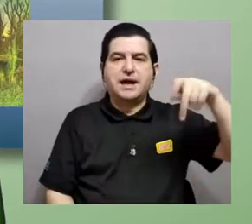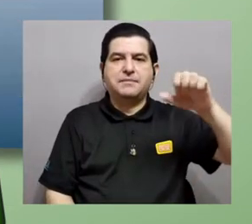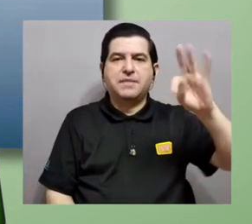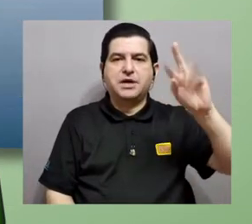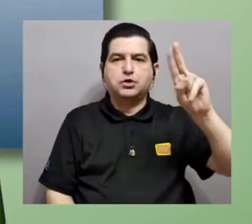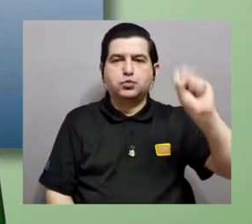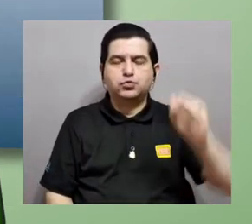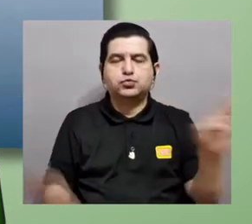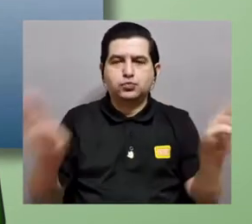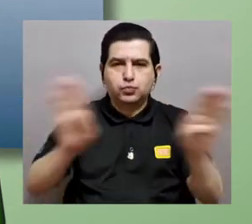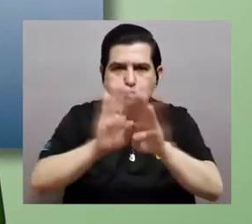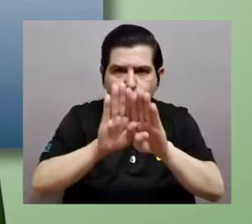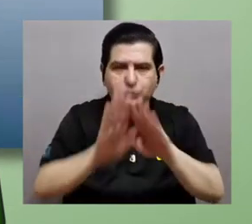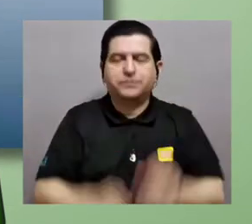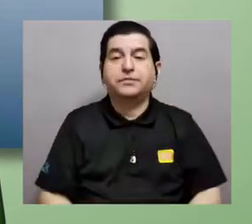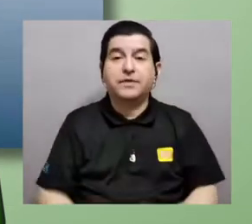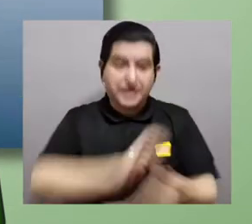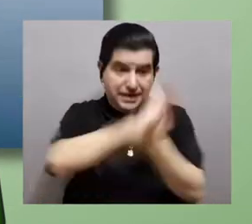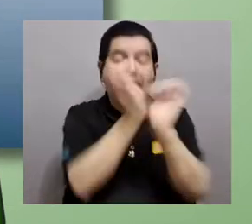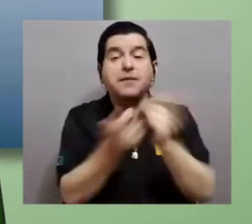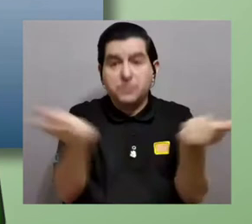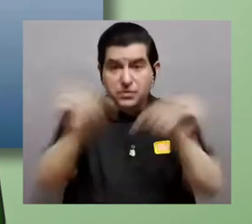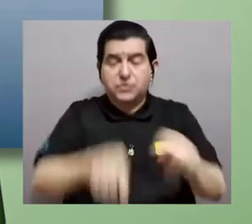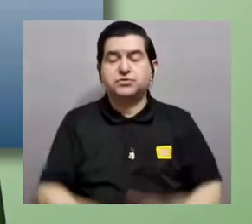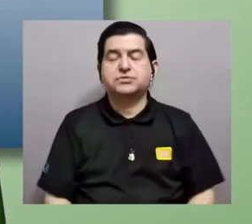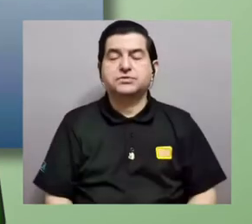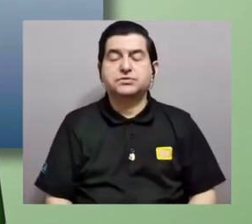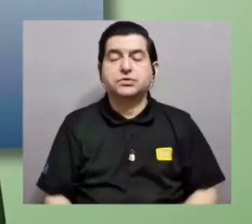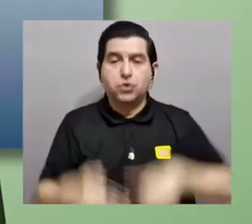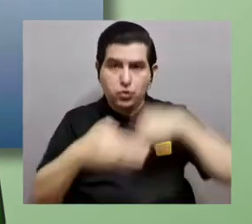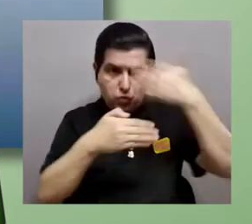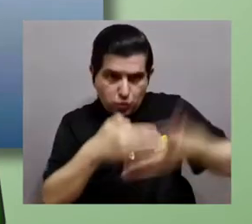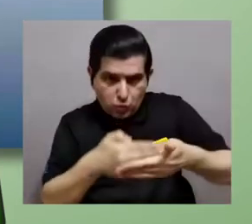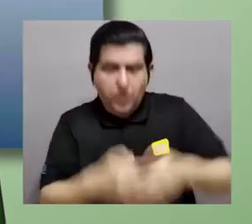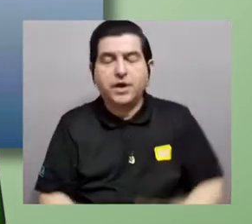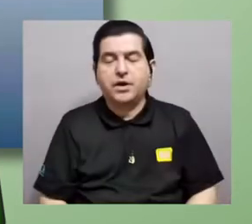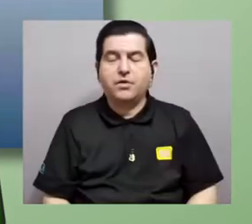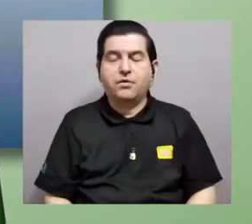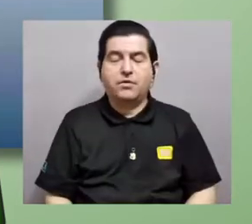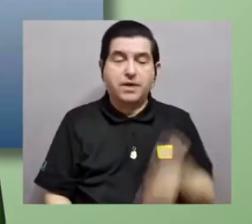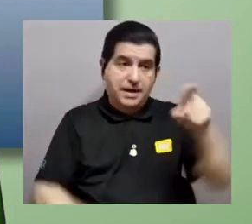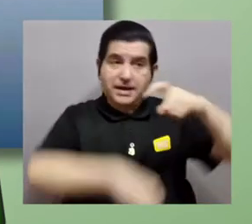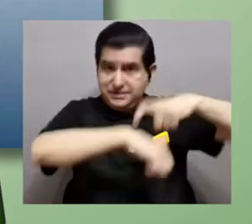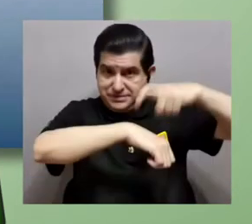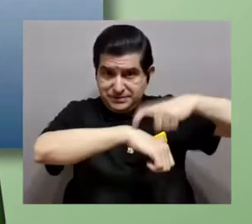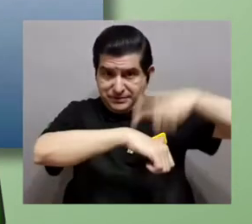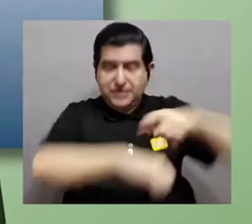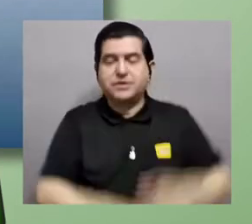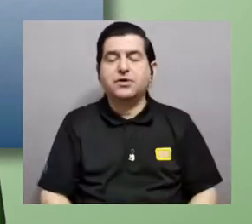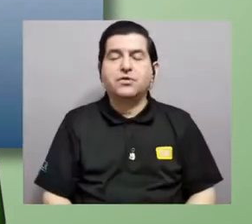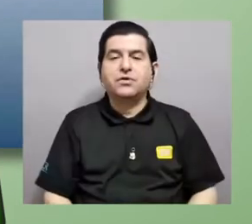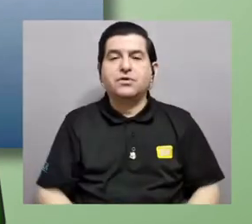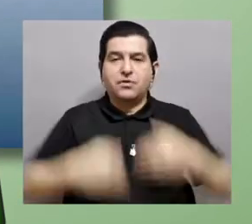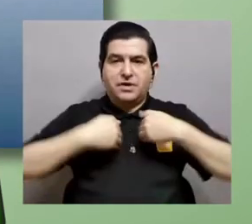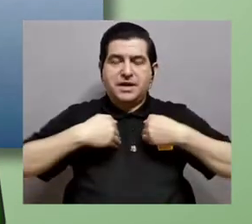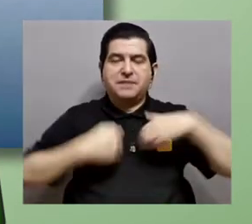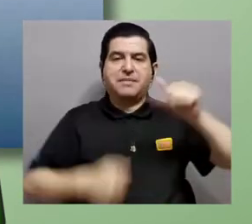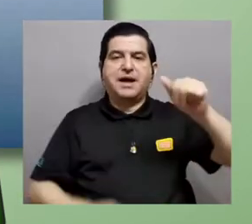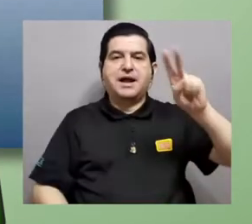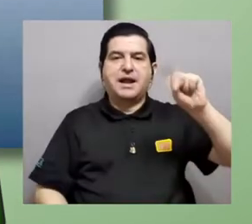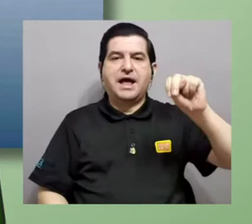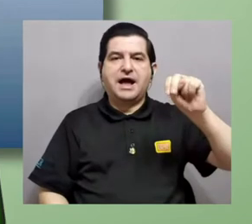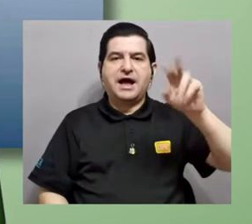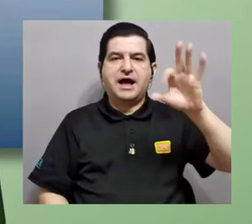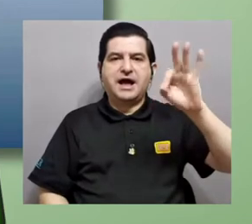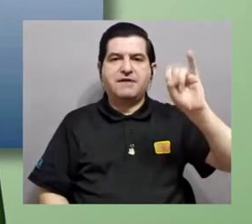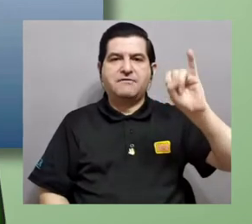los organismos, por supuesto. Para el carbonífero inferior aparecen los anfibios y en el superior